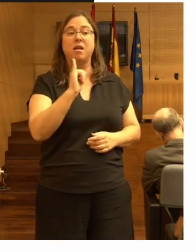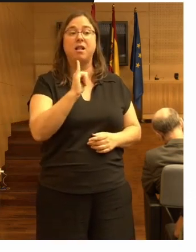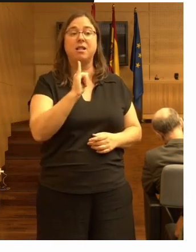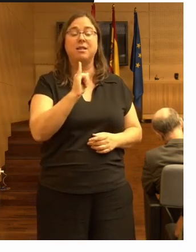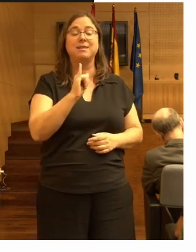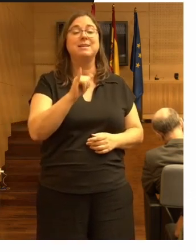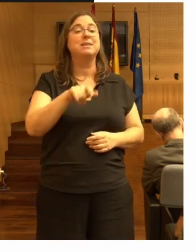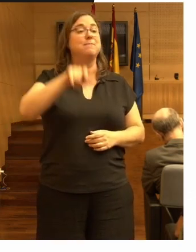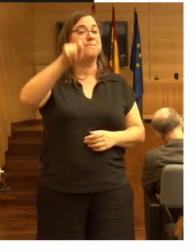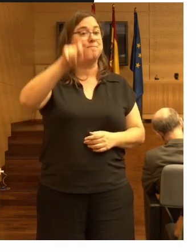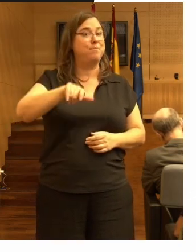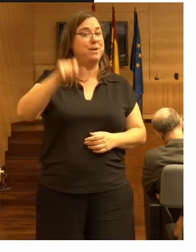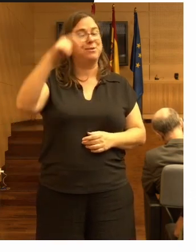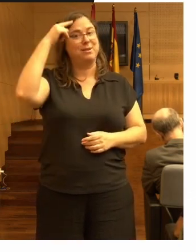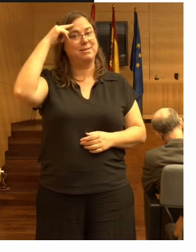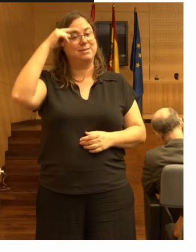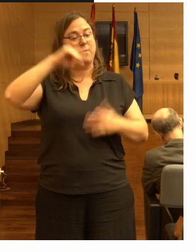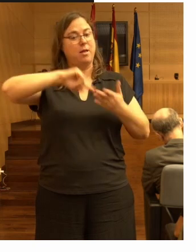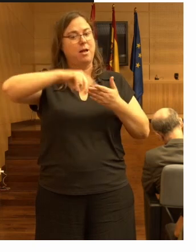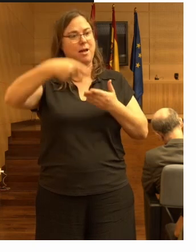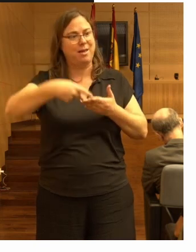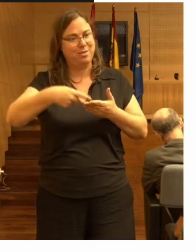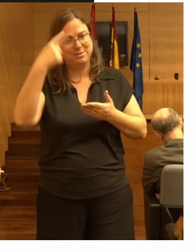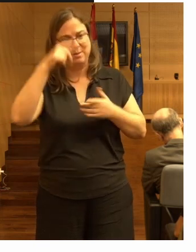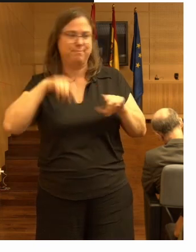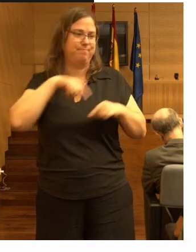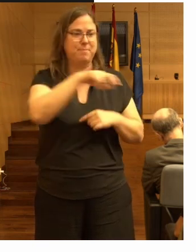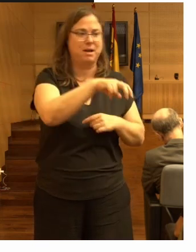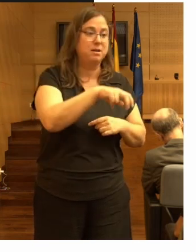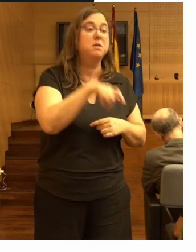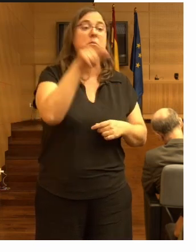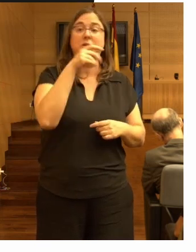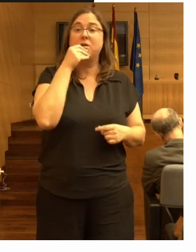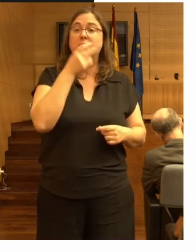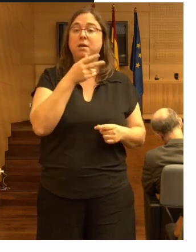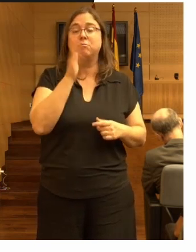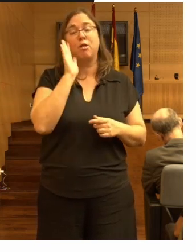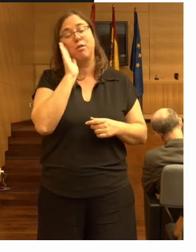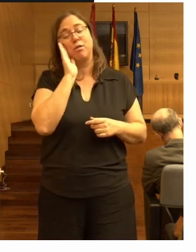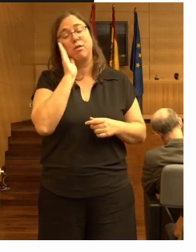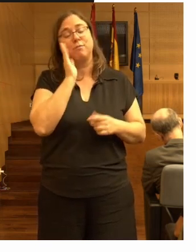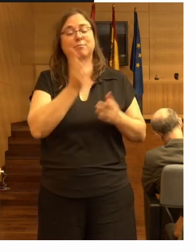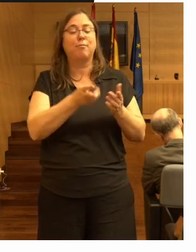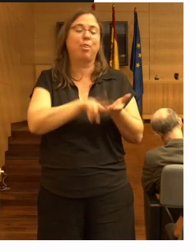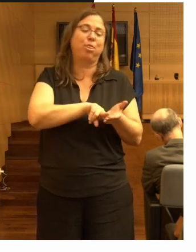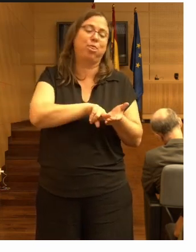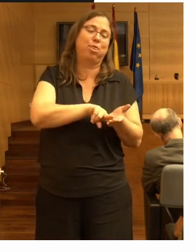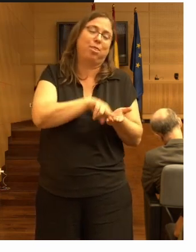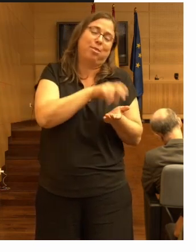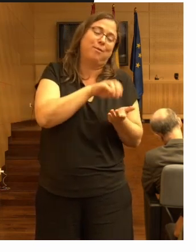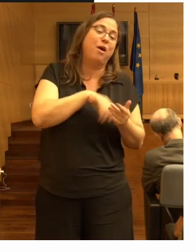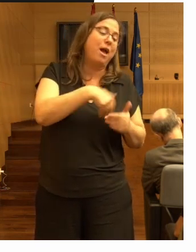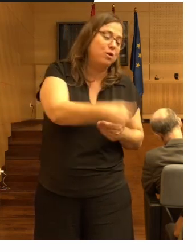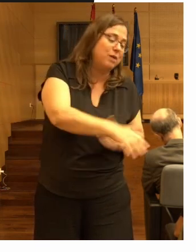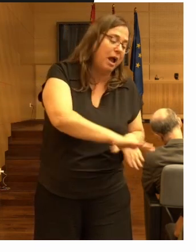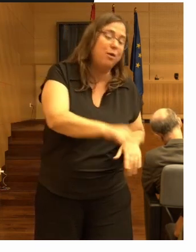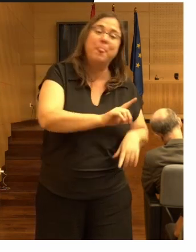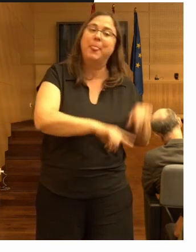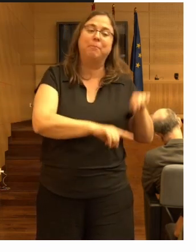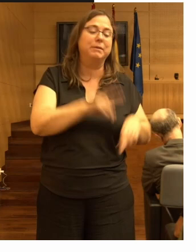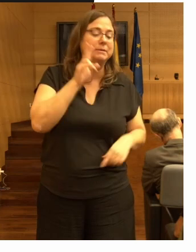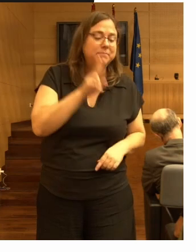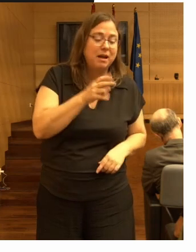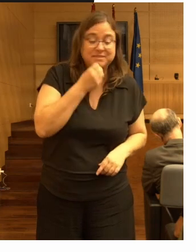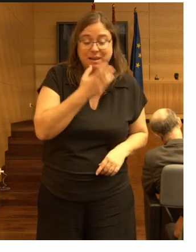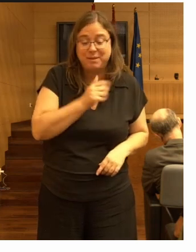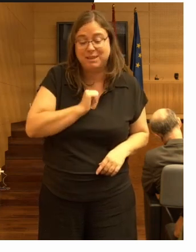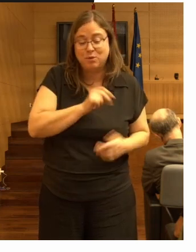el personal sabría que la persona se ha caído y a lo mejor esa persona está bien durmiendo en la colchoneta eso ya depende de la evaluación individual que se